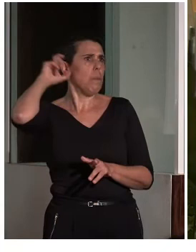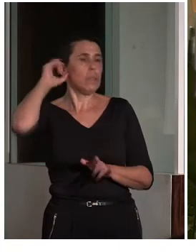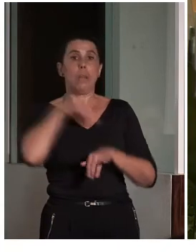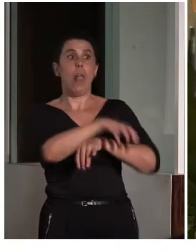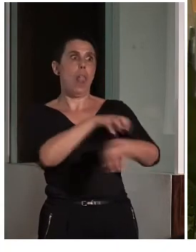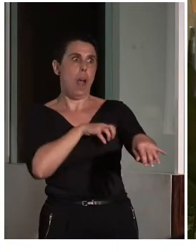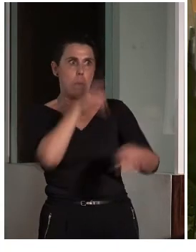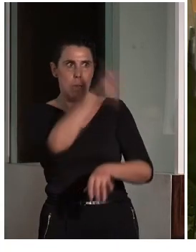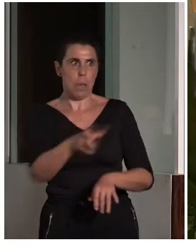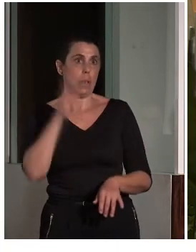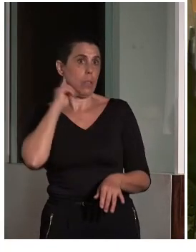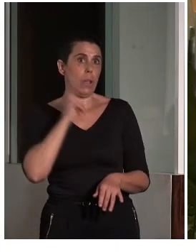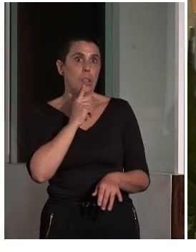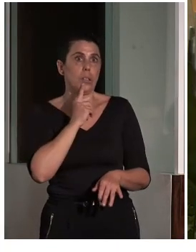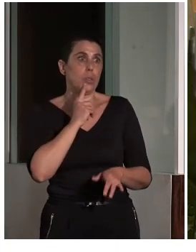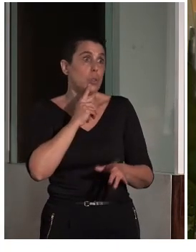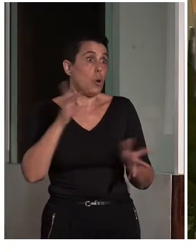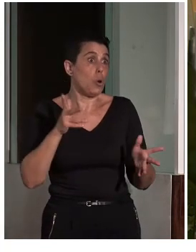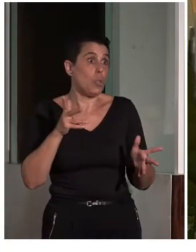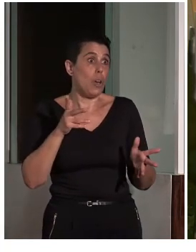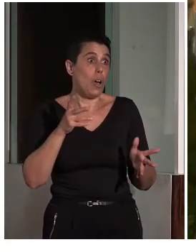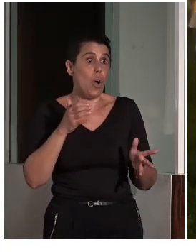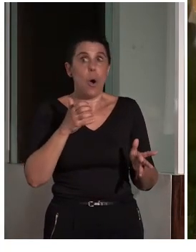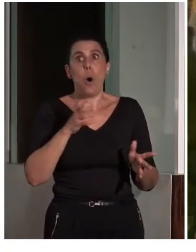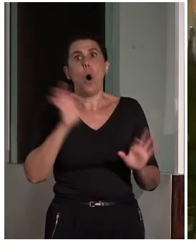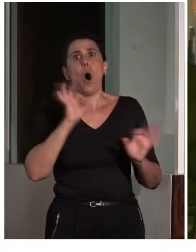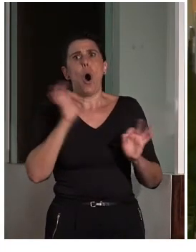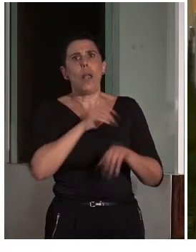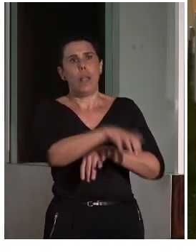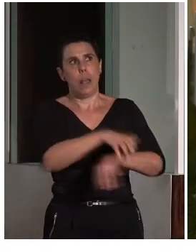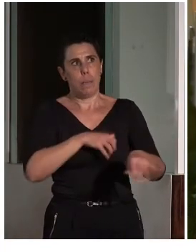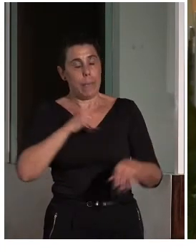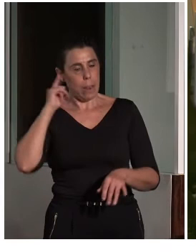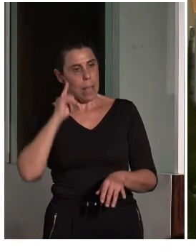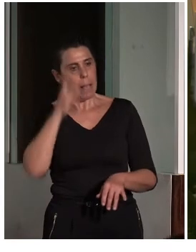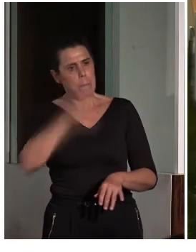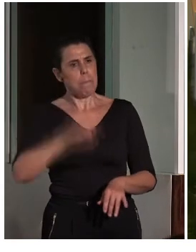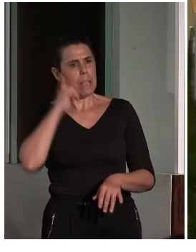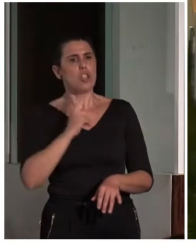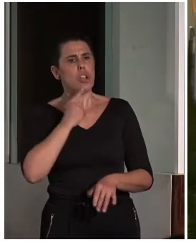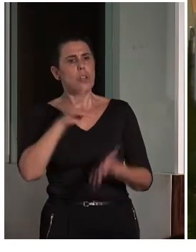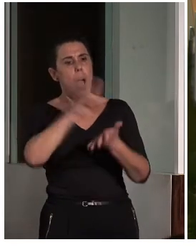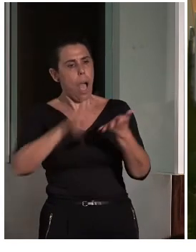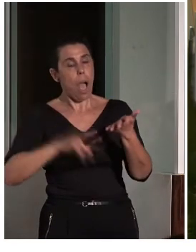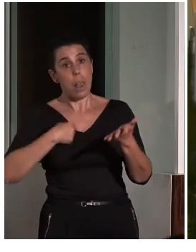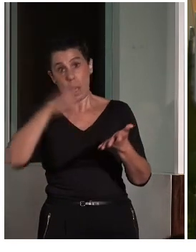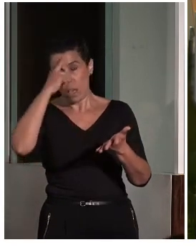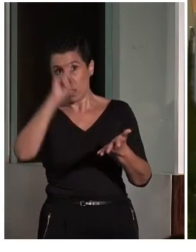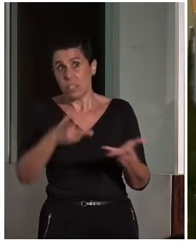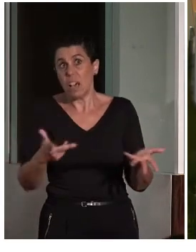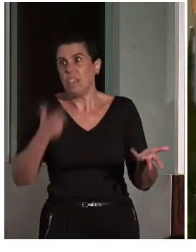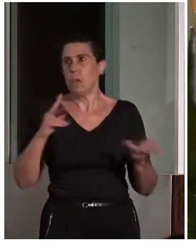acceder o, desde luego, casi todos los sordos saben leer, ¿no? Entonces, yo os pregunto un poco por este solape entre la lengua de signos y el